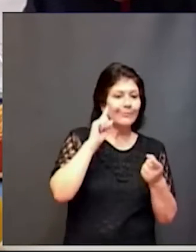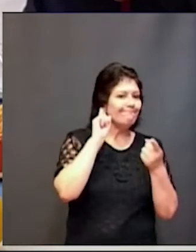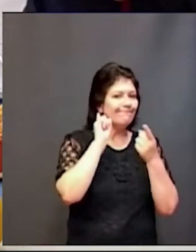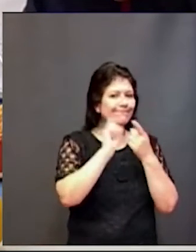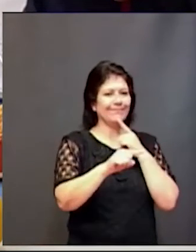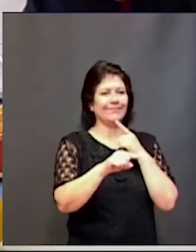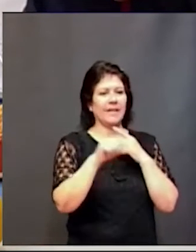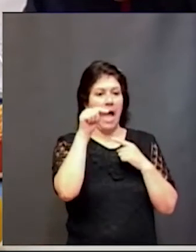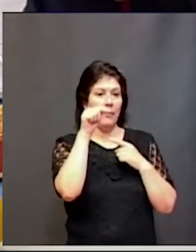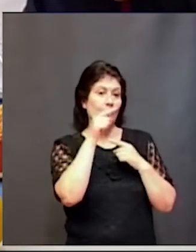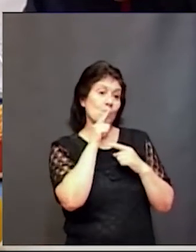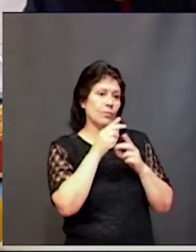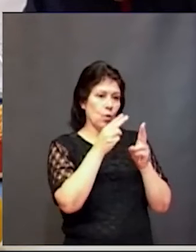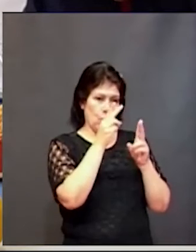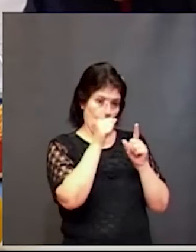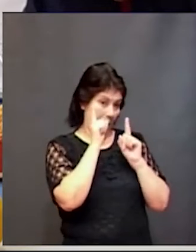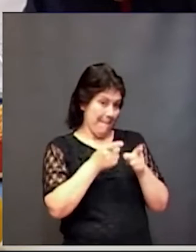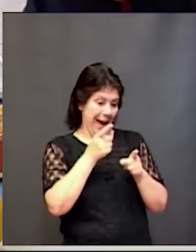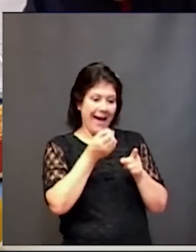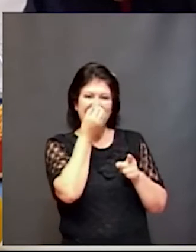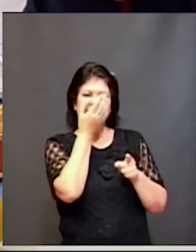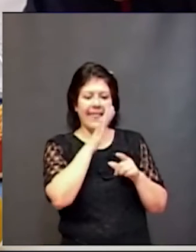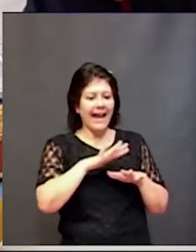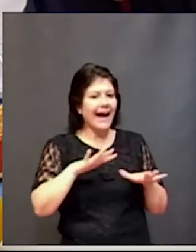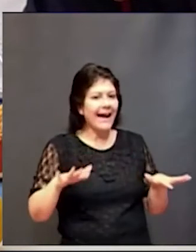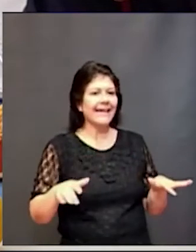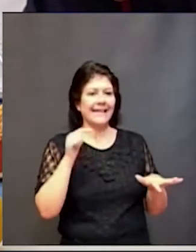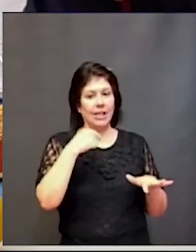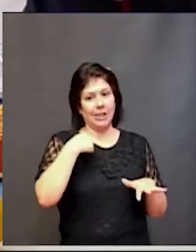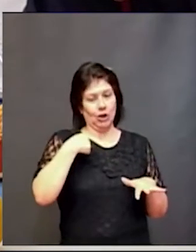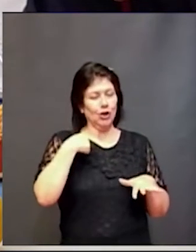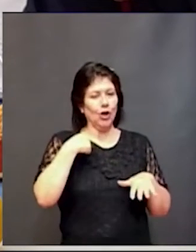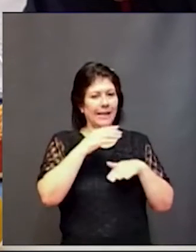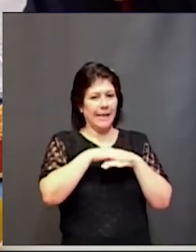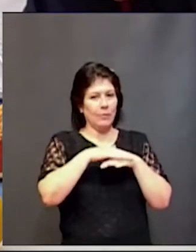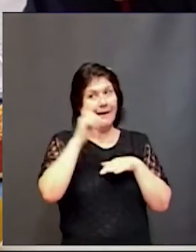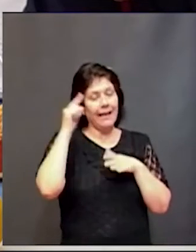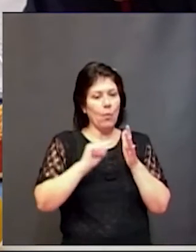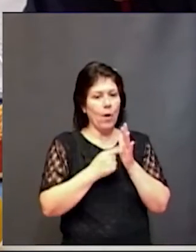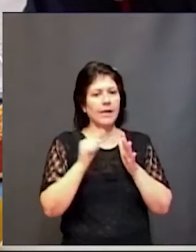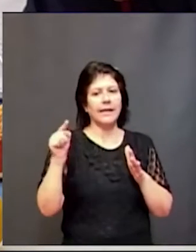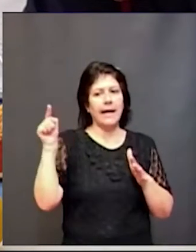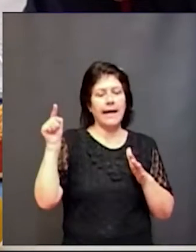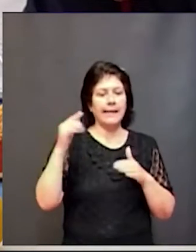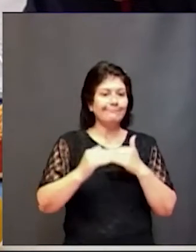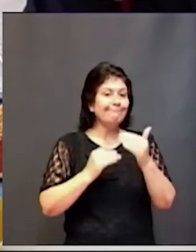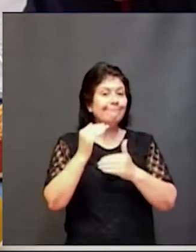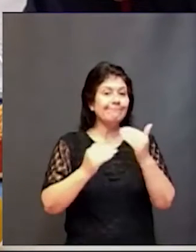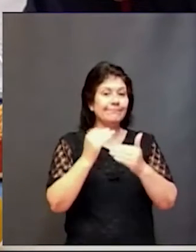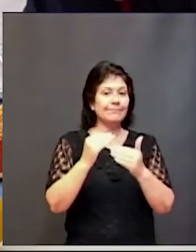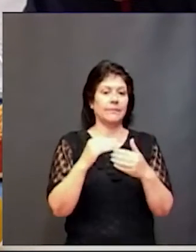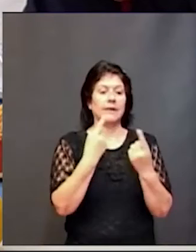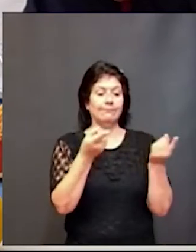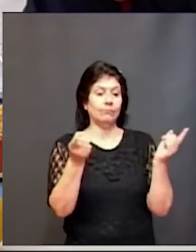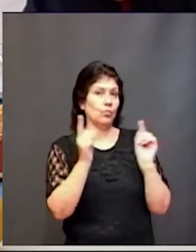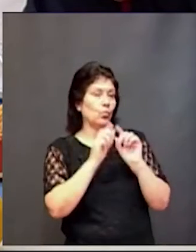una maestra del jardín en este caso es el jardín que yo dirijo en Buenos Aires están desarrollando una unidad didáctica